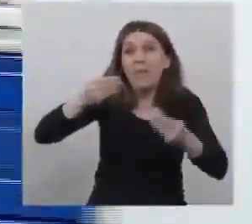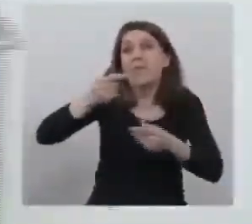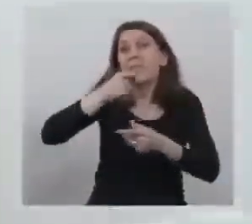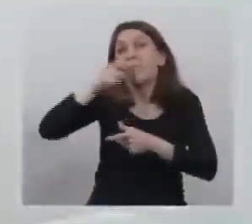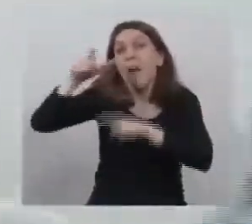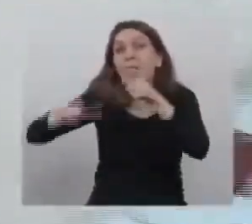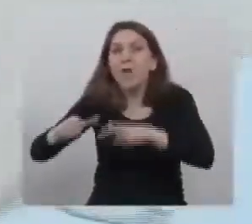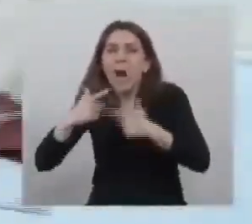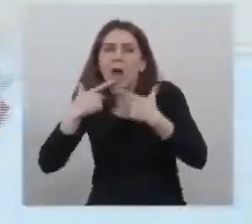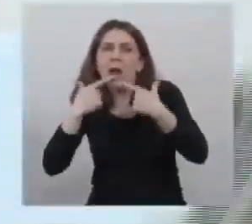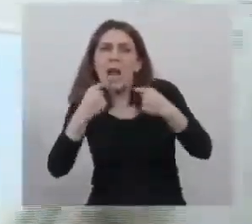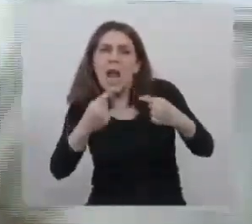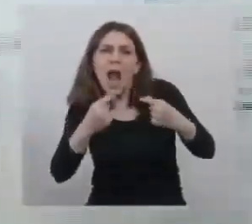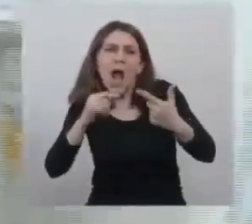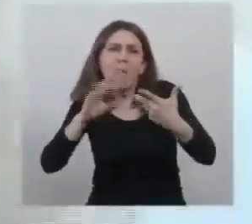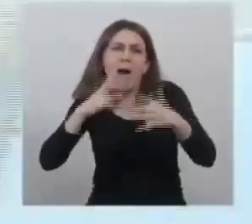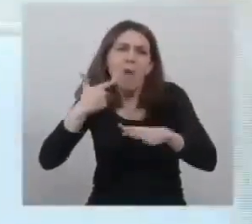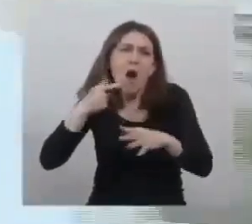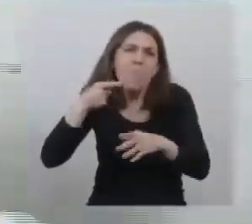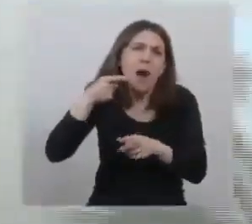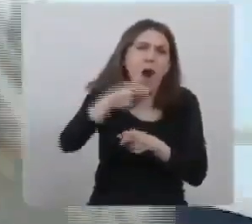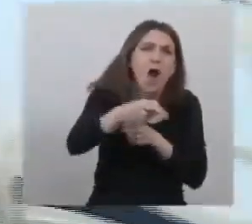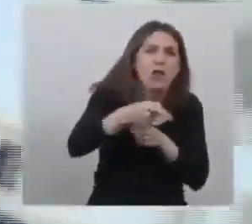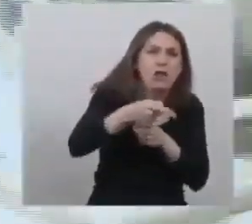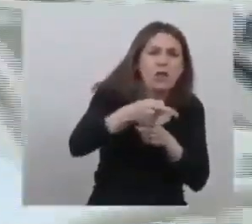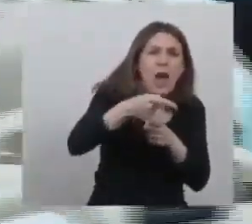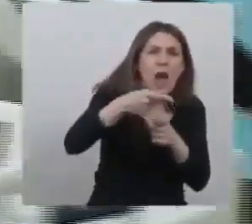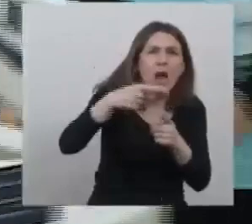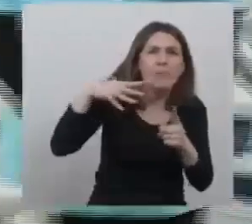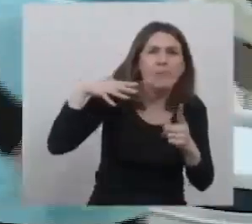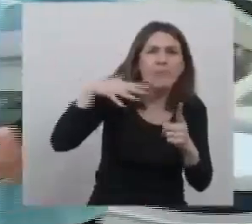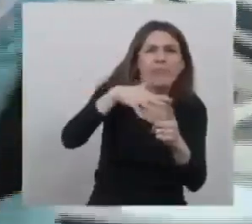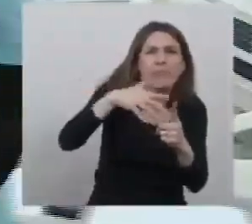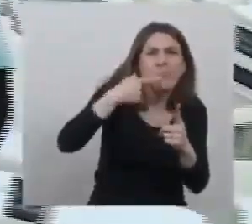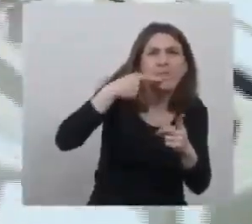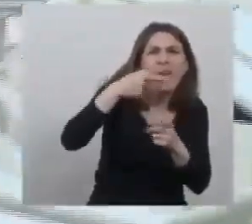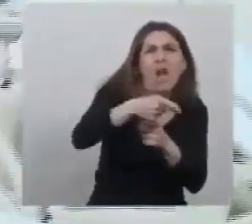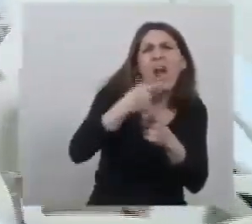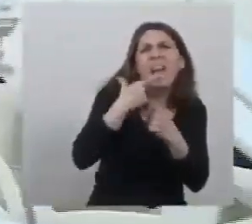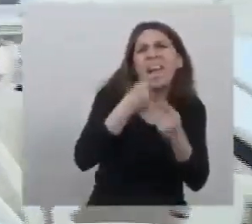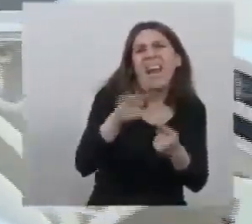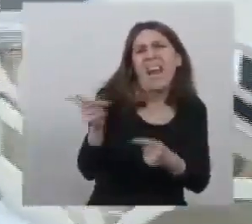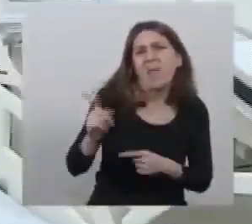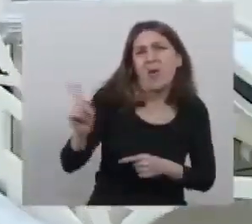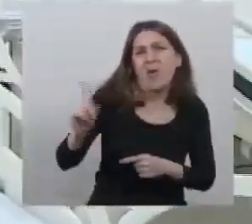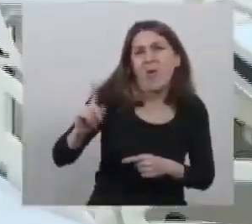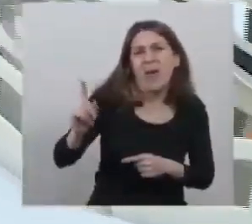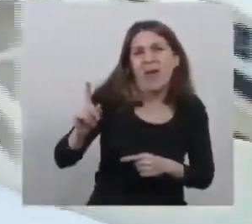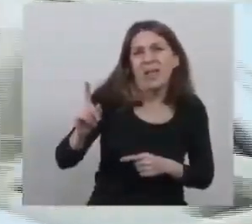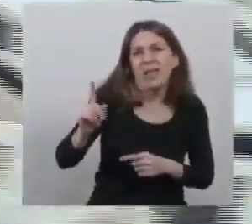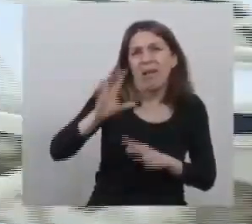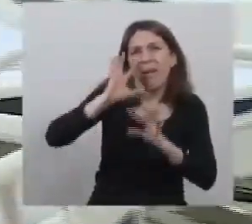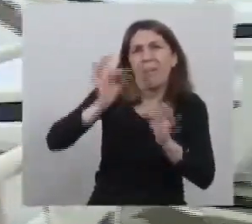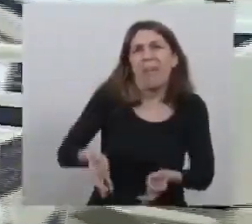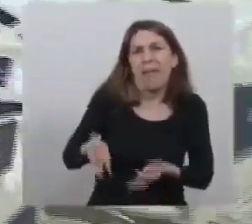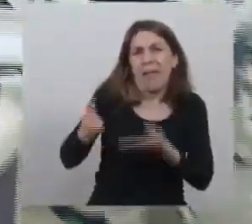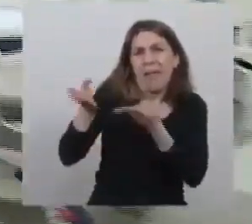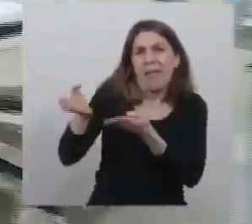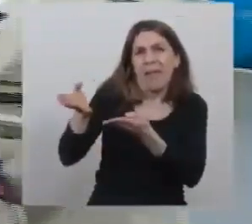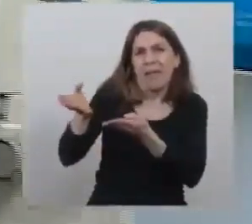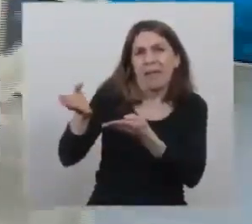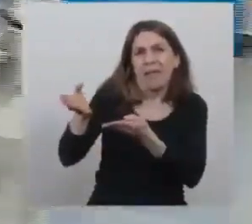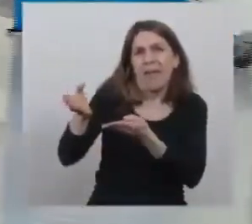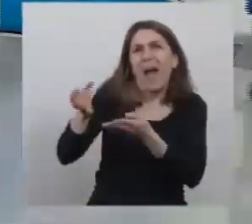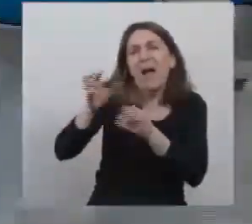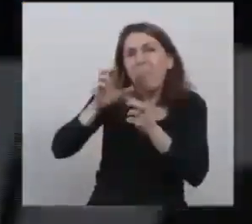hacen del modo que se hacen no son reclamos dejan en evidencia la